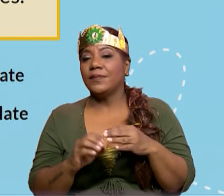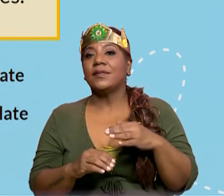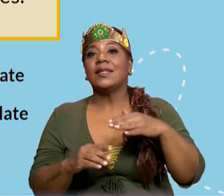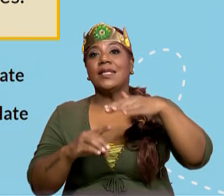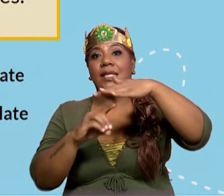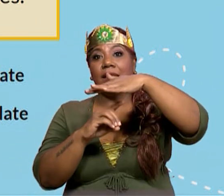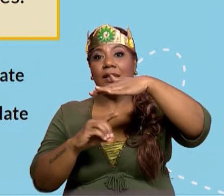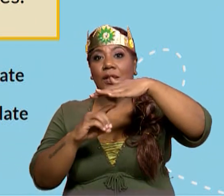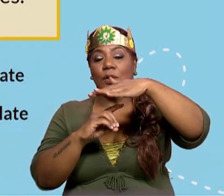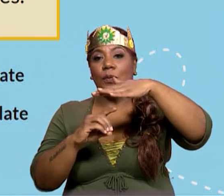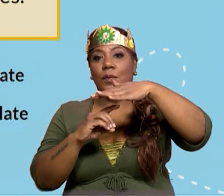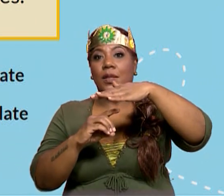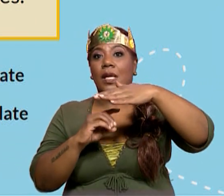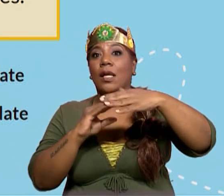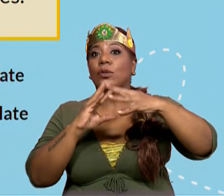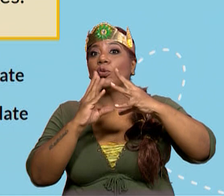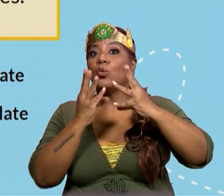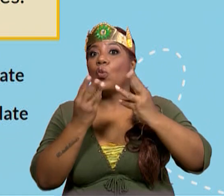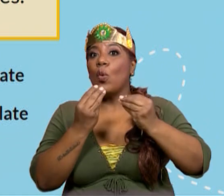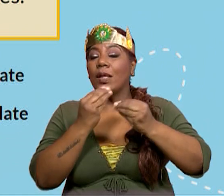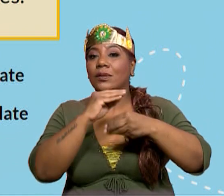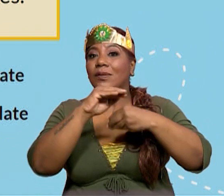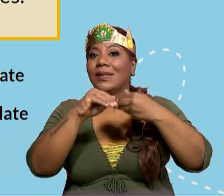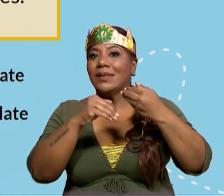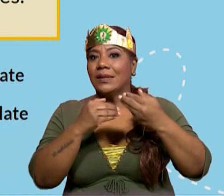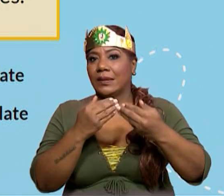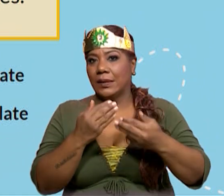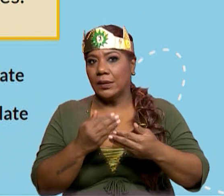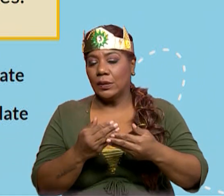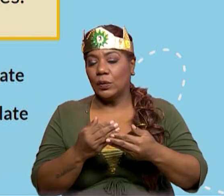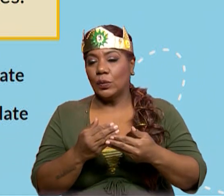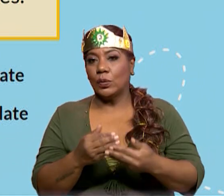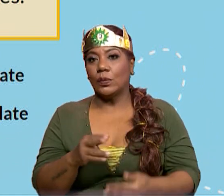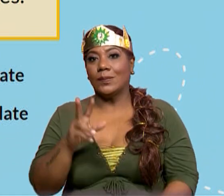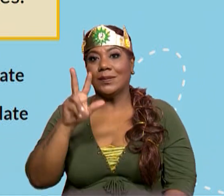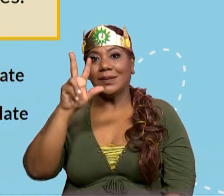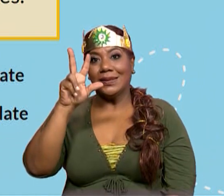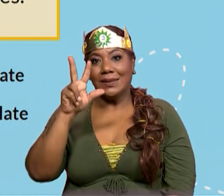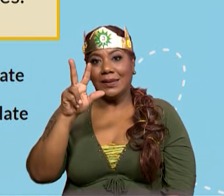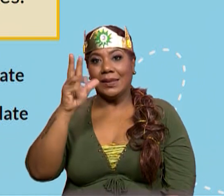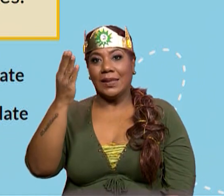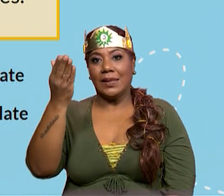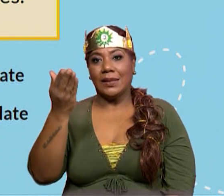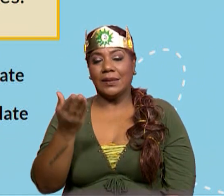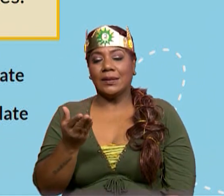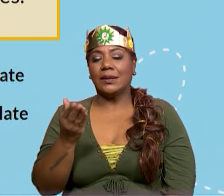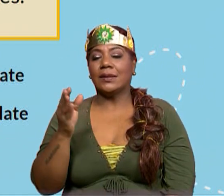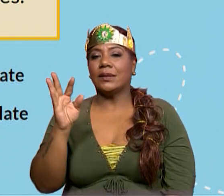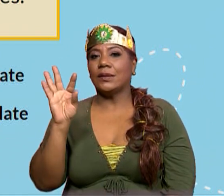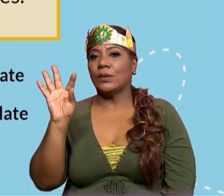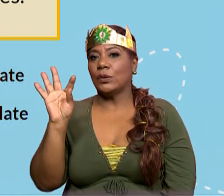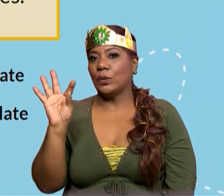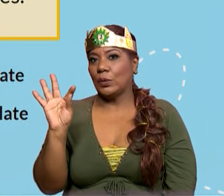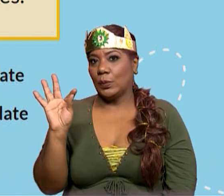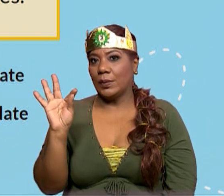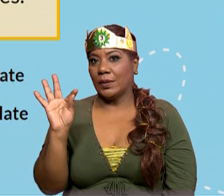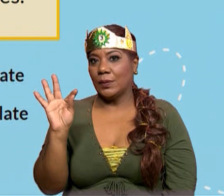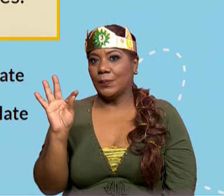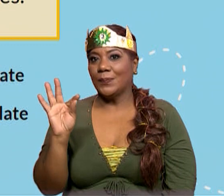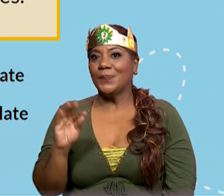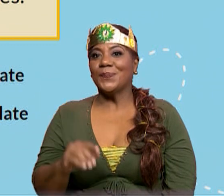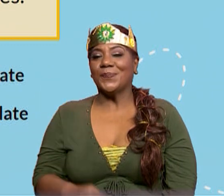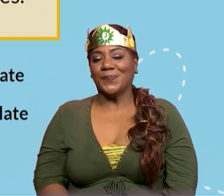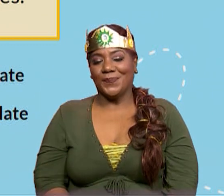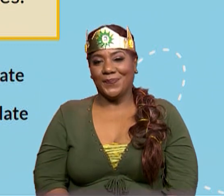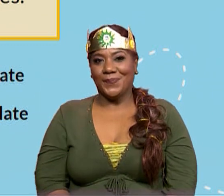Entonces, en esa porción sería tres novenos. Tres partes que tomo y nueve partes en las que está